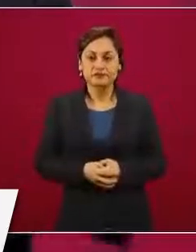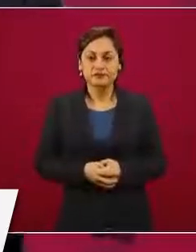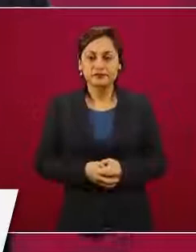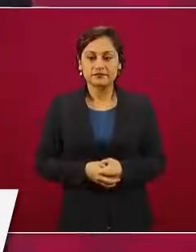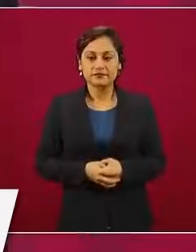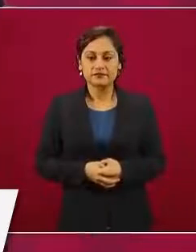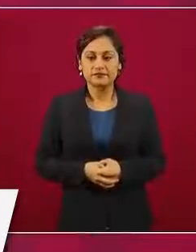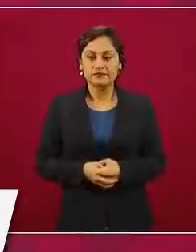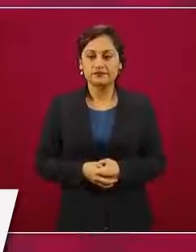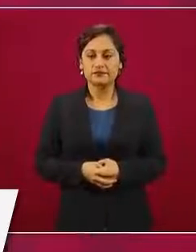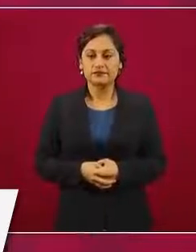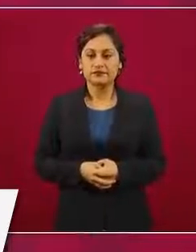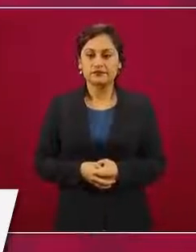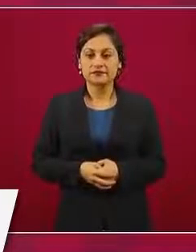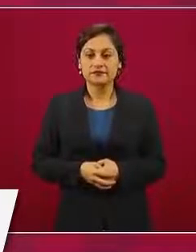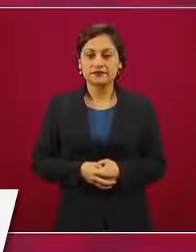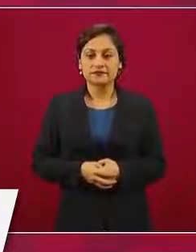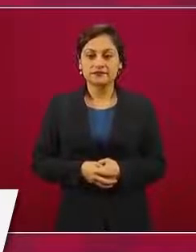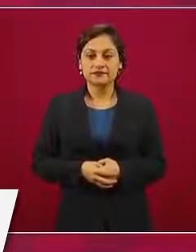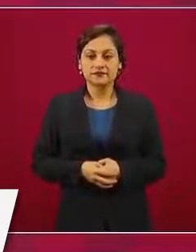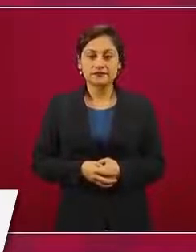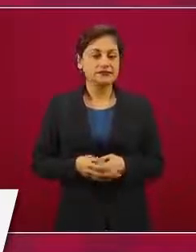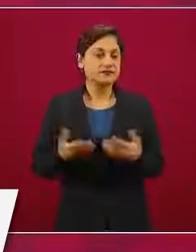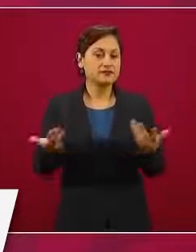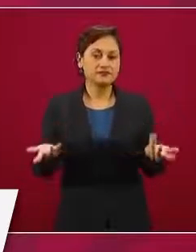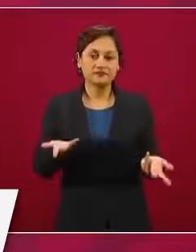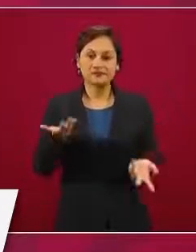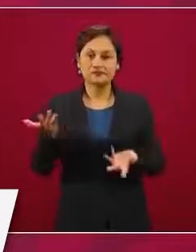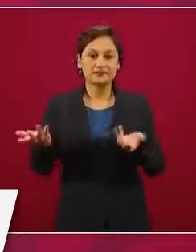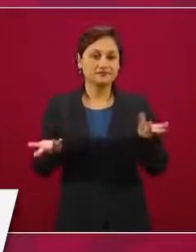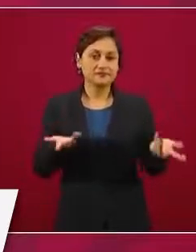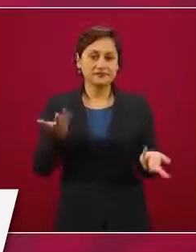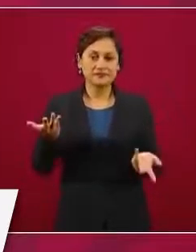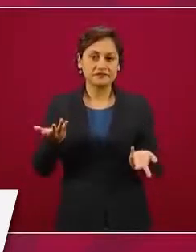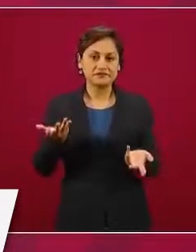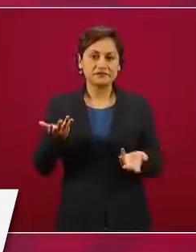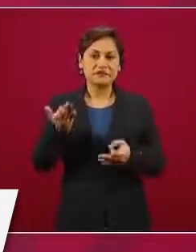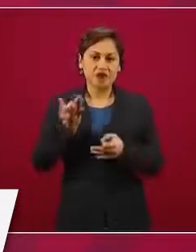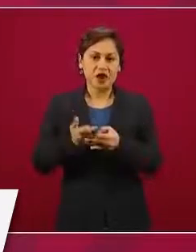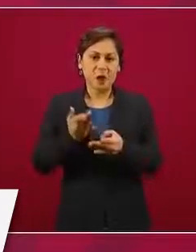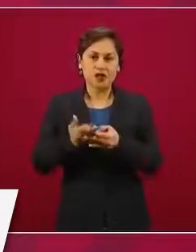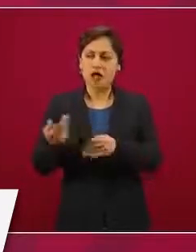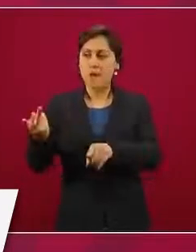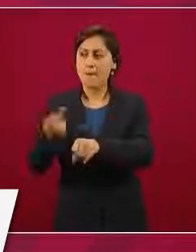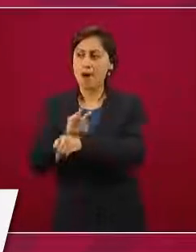que ya ahora las cosas se saben antes de que sucedan.